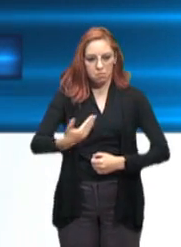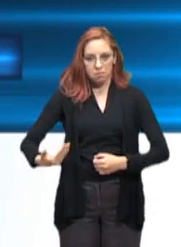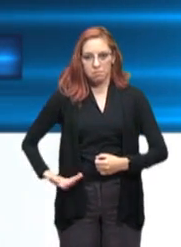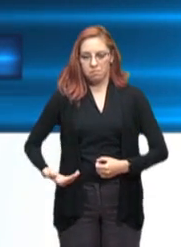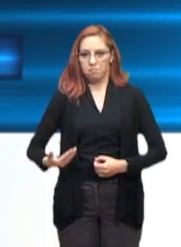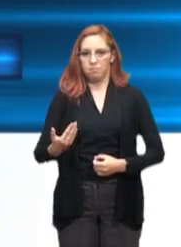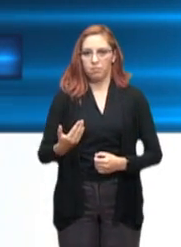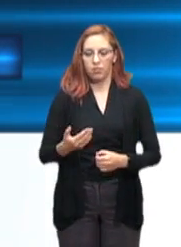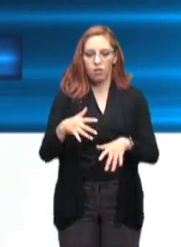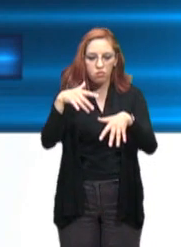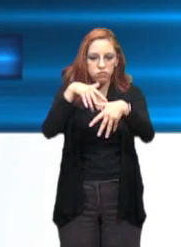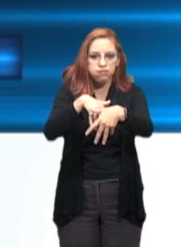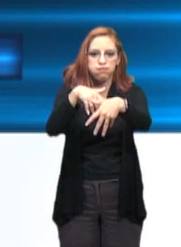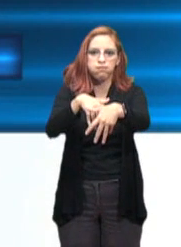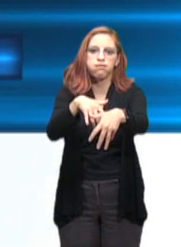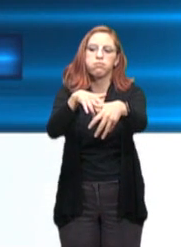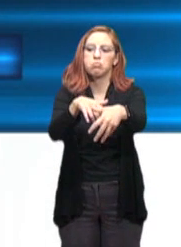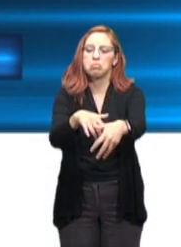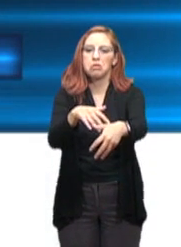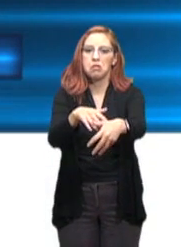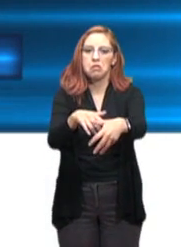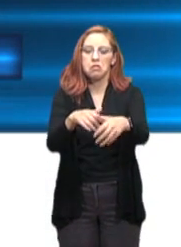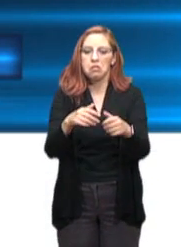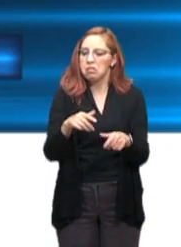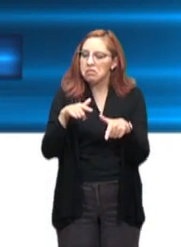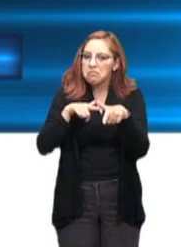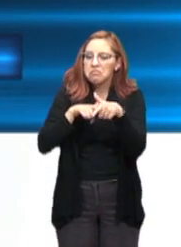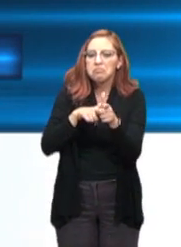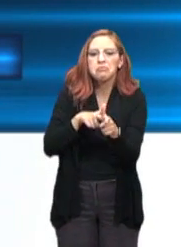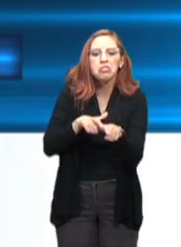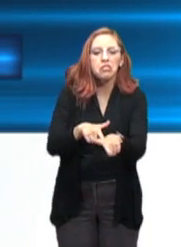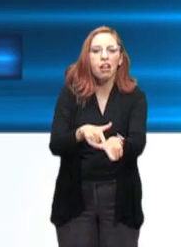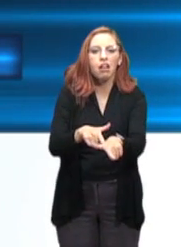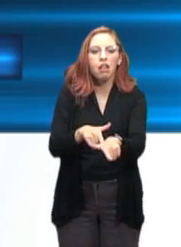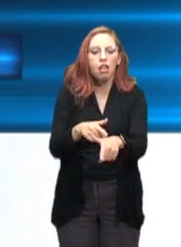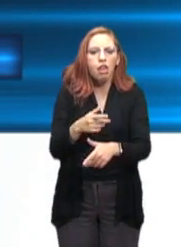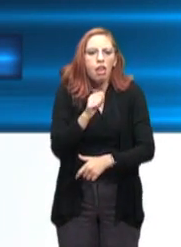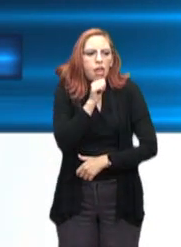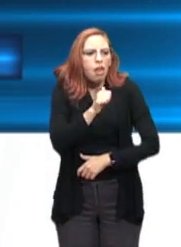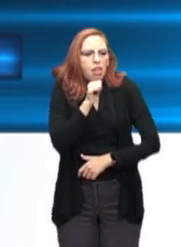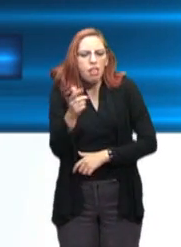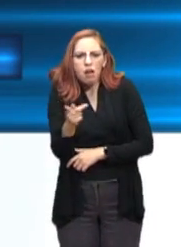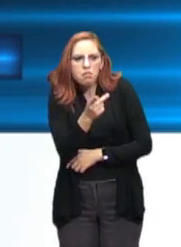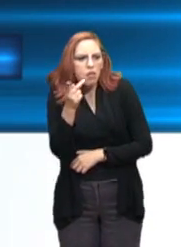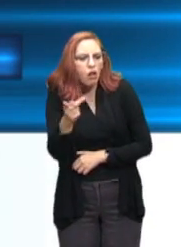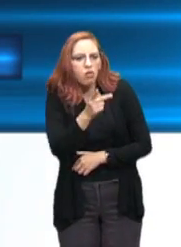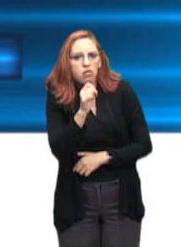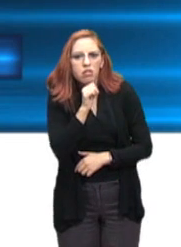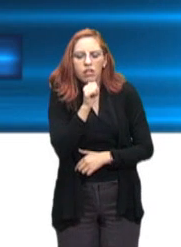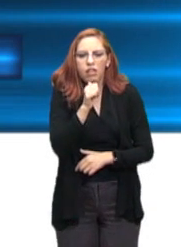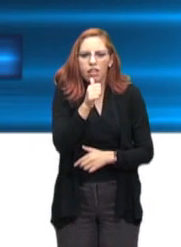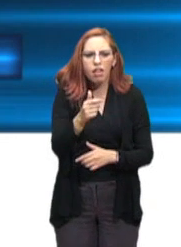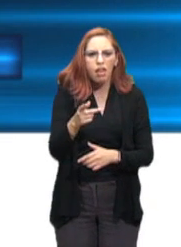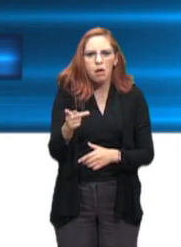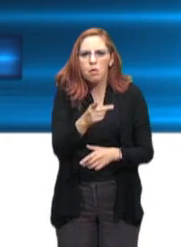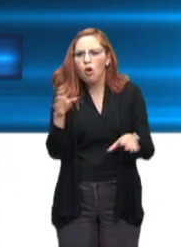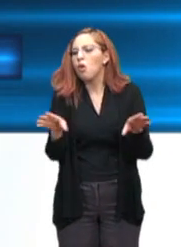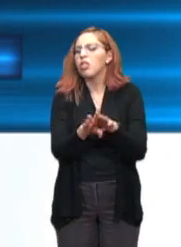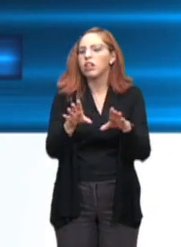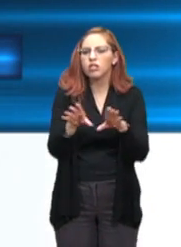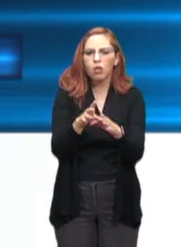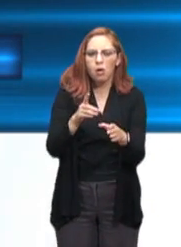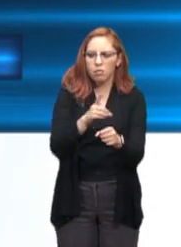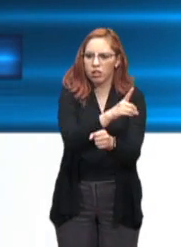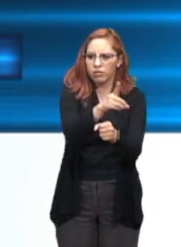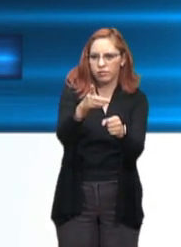ciegamente la línea que les marca, sin cuestionar cómo afectarán las decisiones a sus distritos, a las familias que